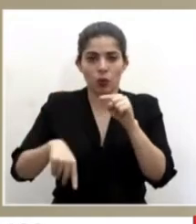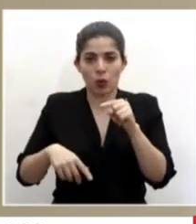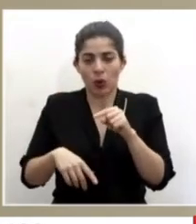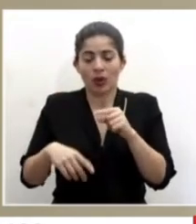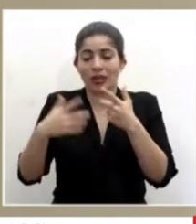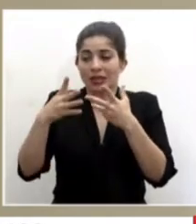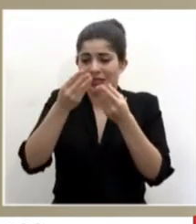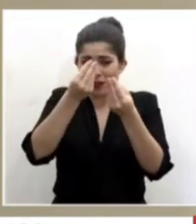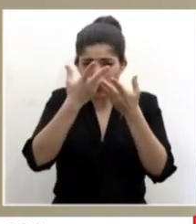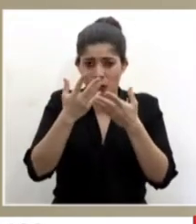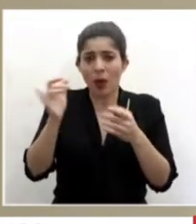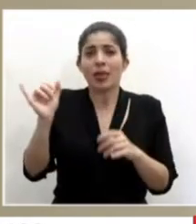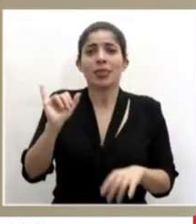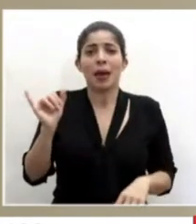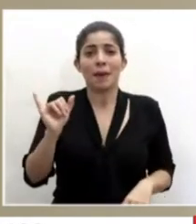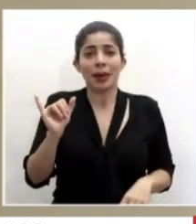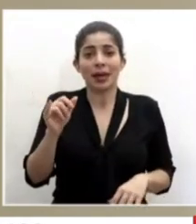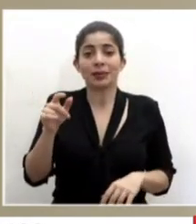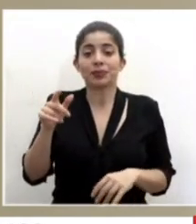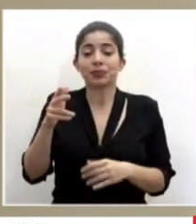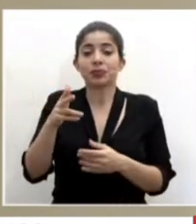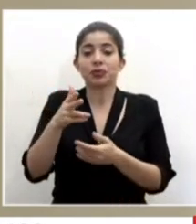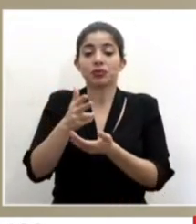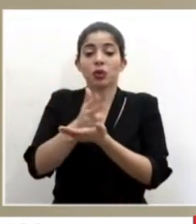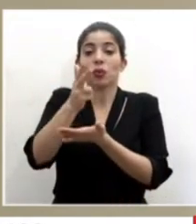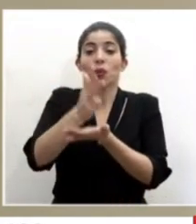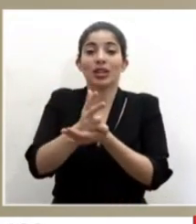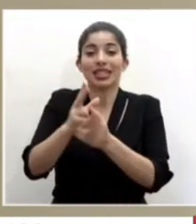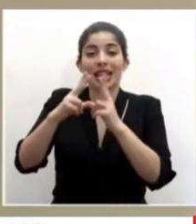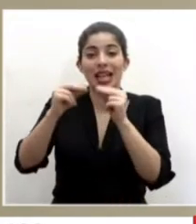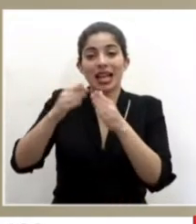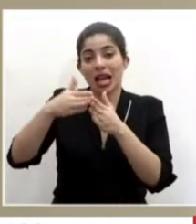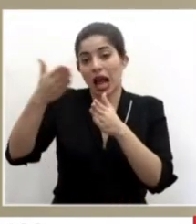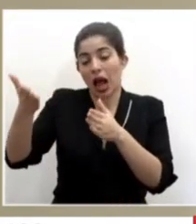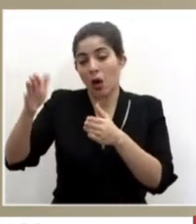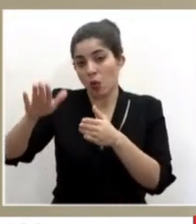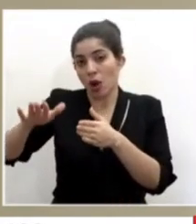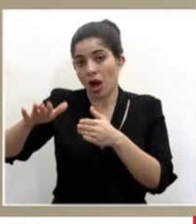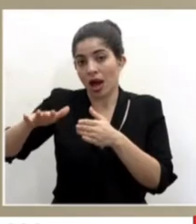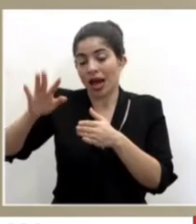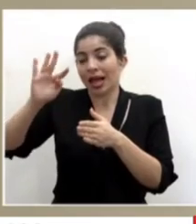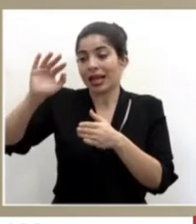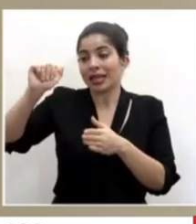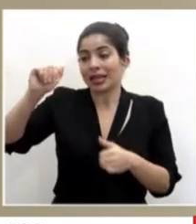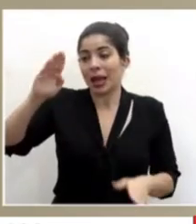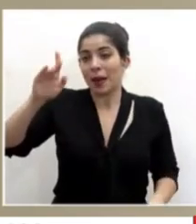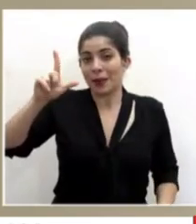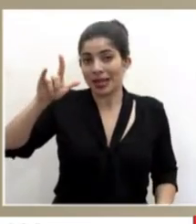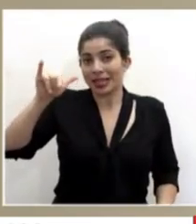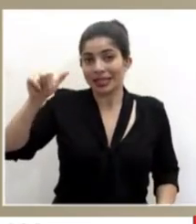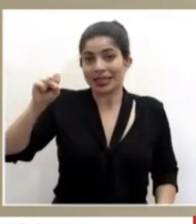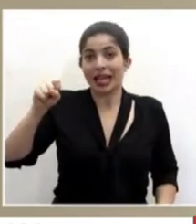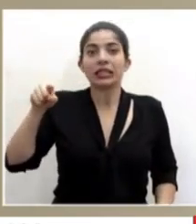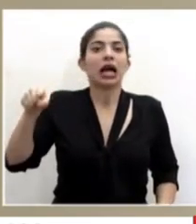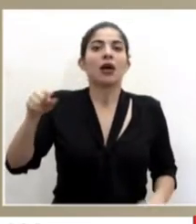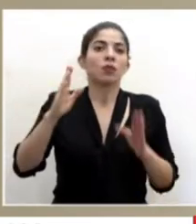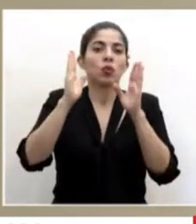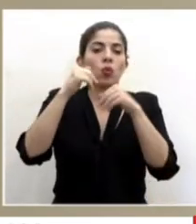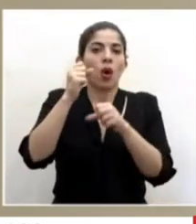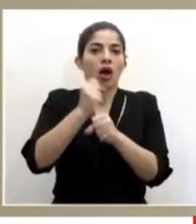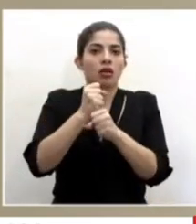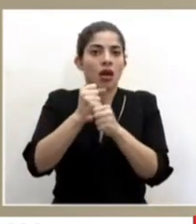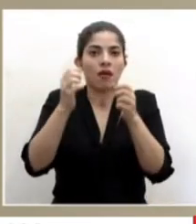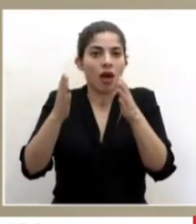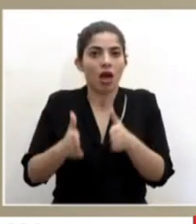Se nos informó también que en el puesto del lado nicaragüense, del lado de Tablillas, no se encuentran los funcionarios